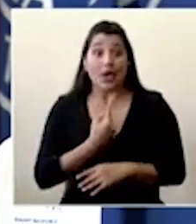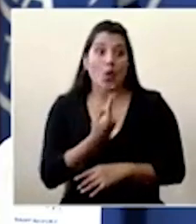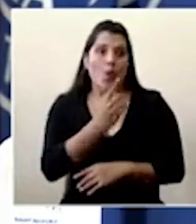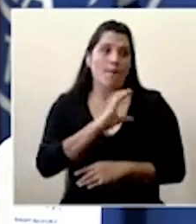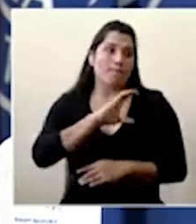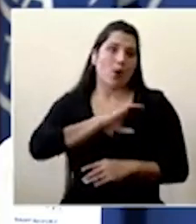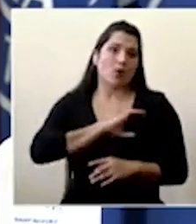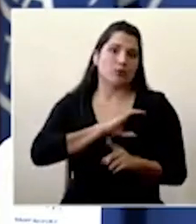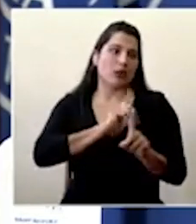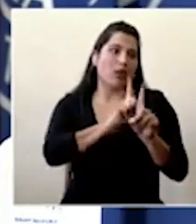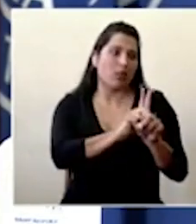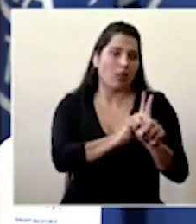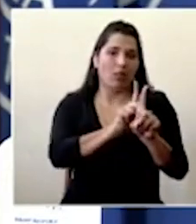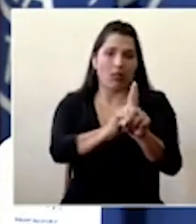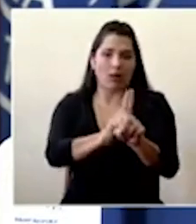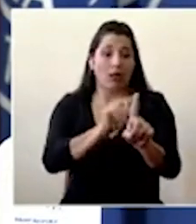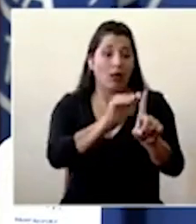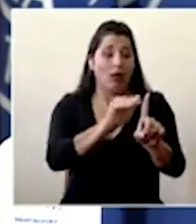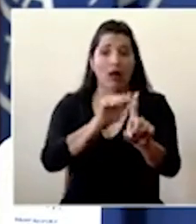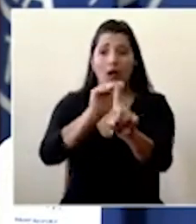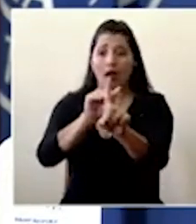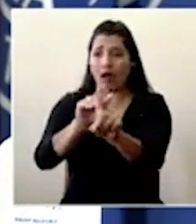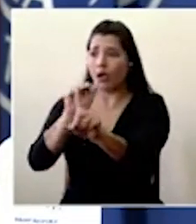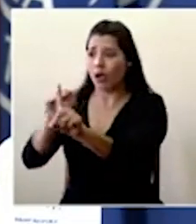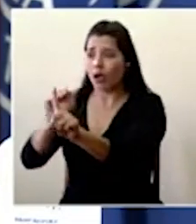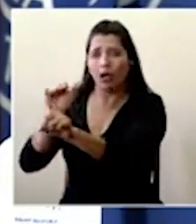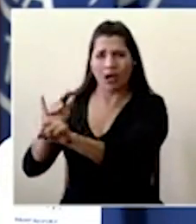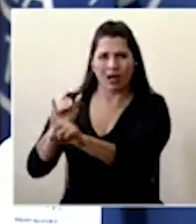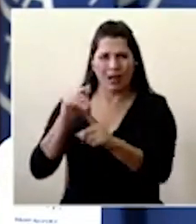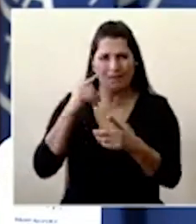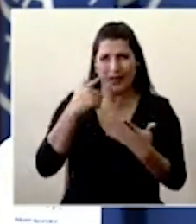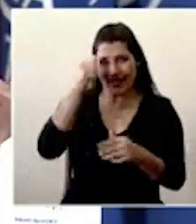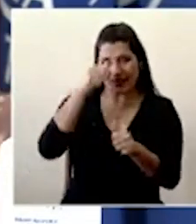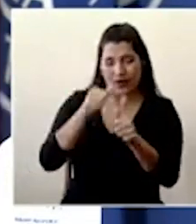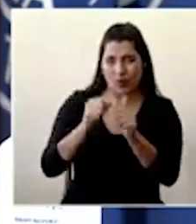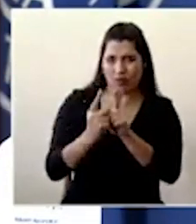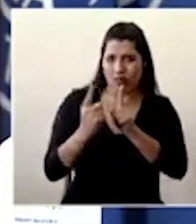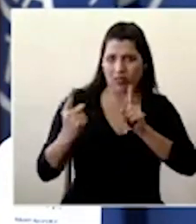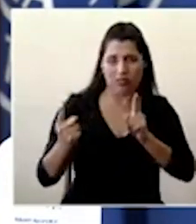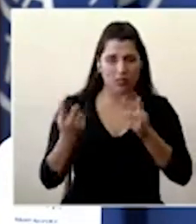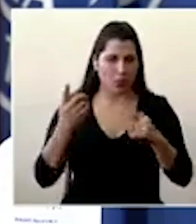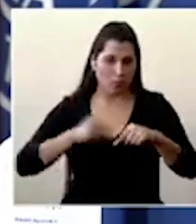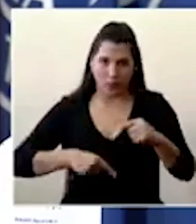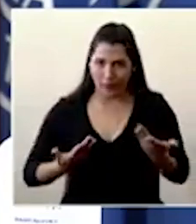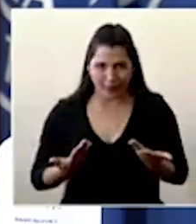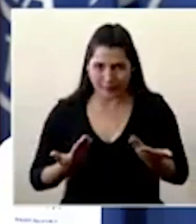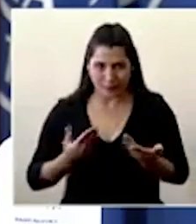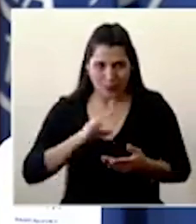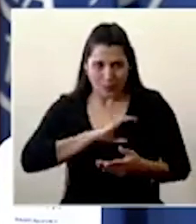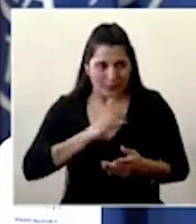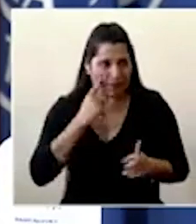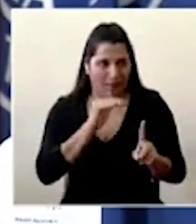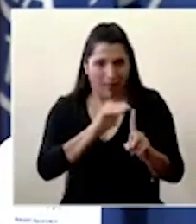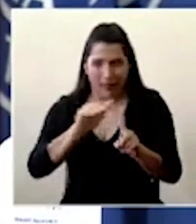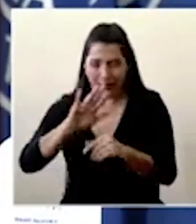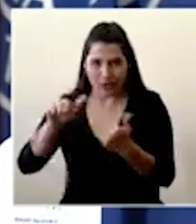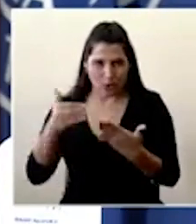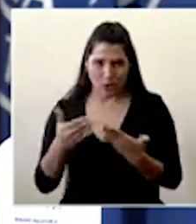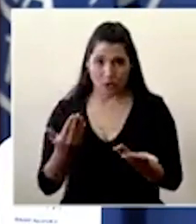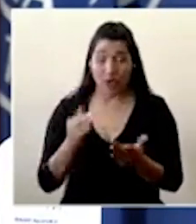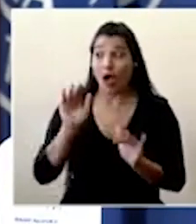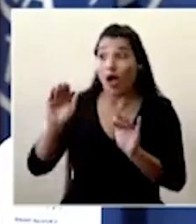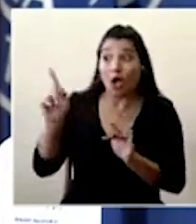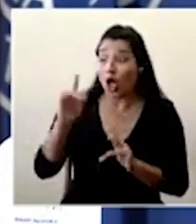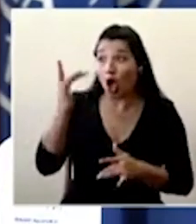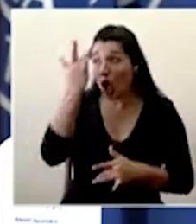sanitario detrás de cada persona para asegurarnos de que mantenga el distanciamiento físico de que se lave las manos antes de tocarse la cara de que no